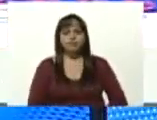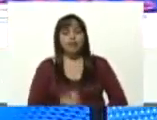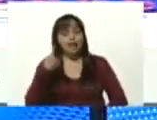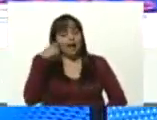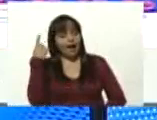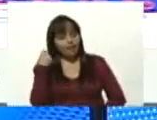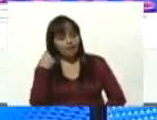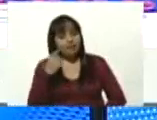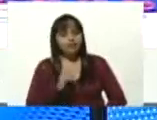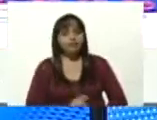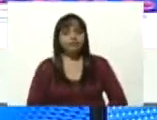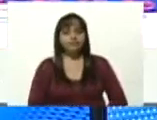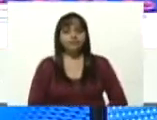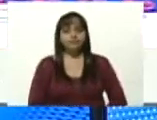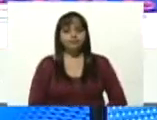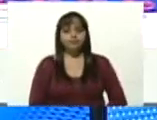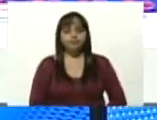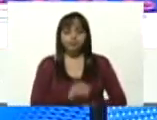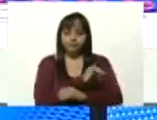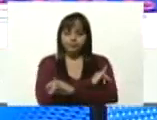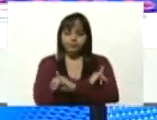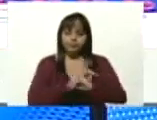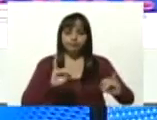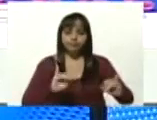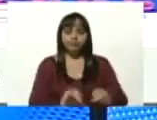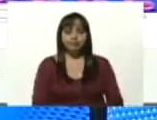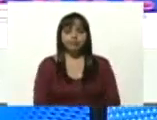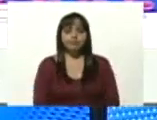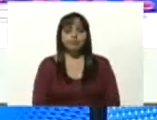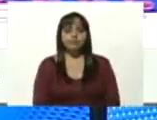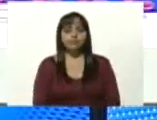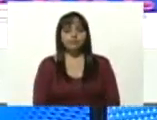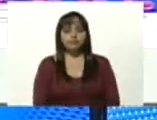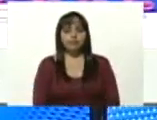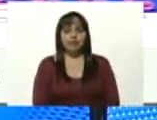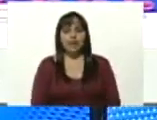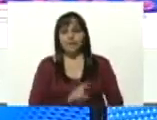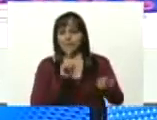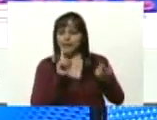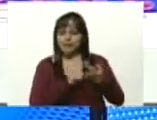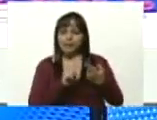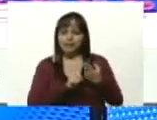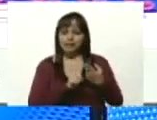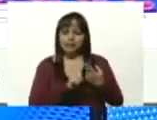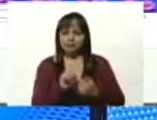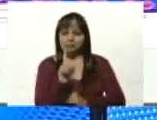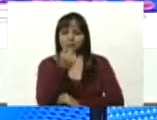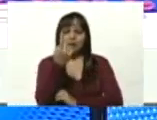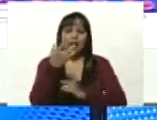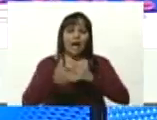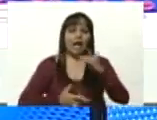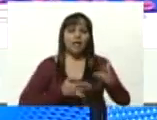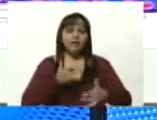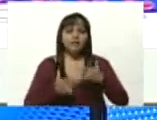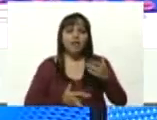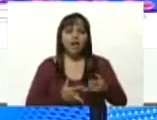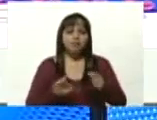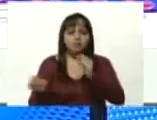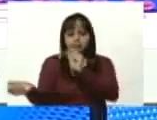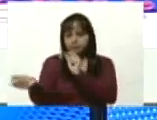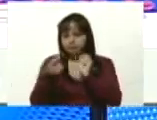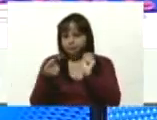culminó la primera jornada de conversaciones